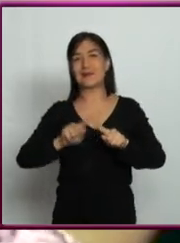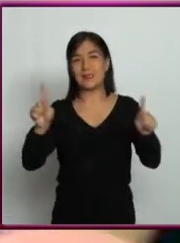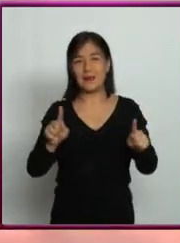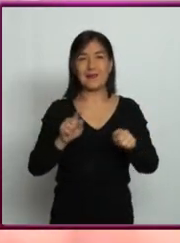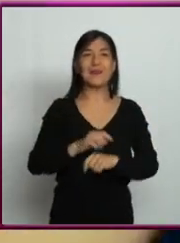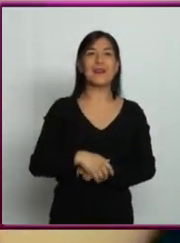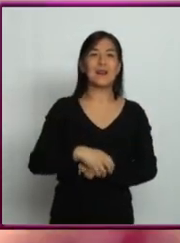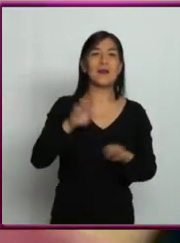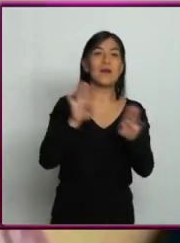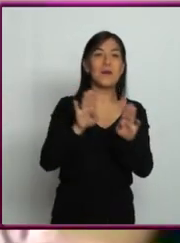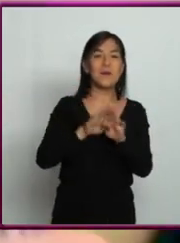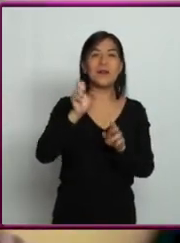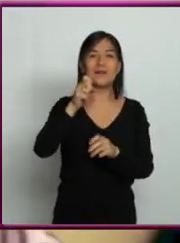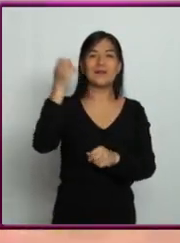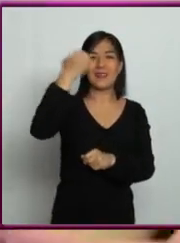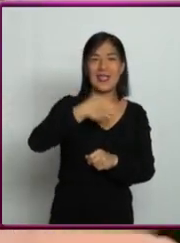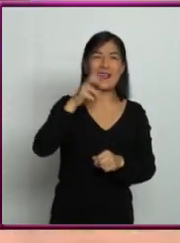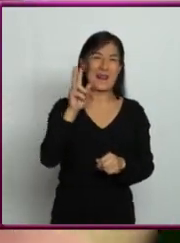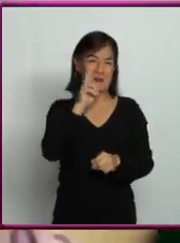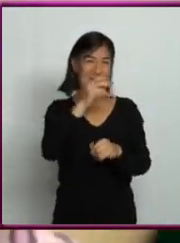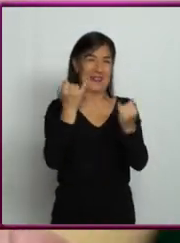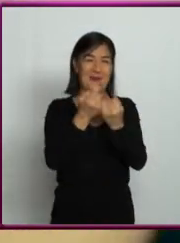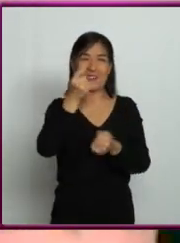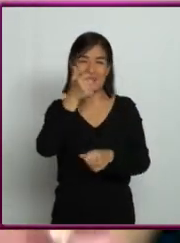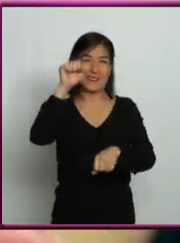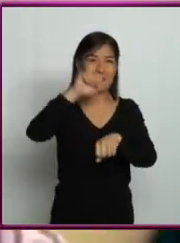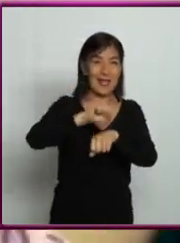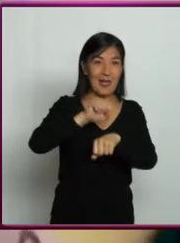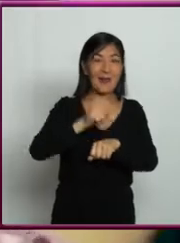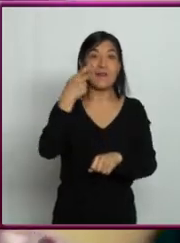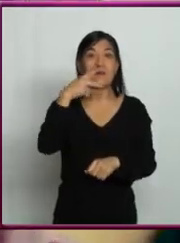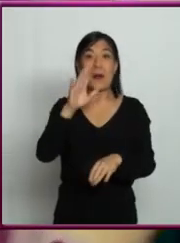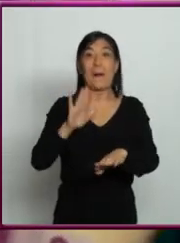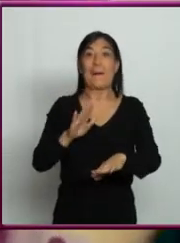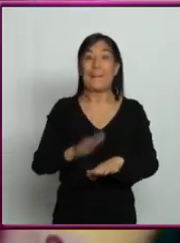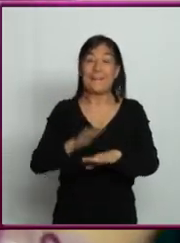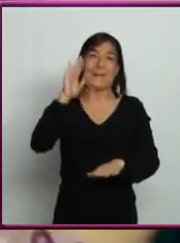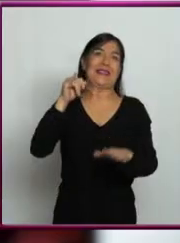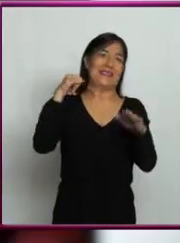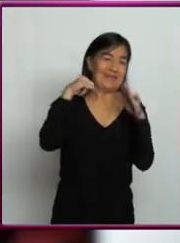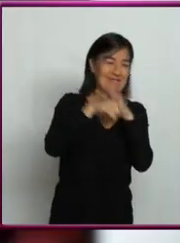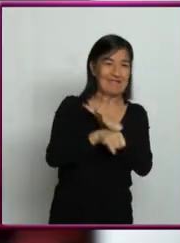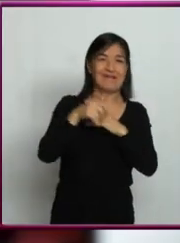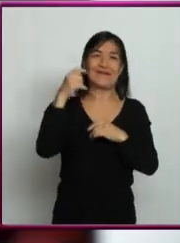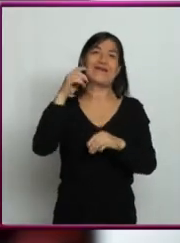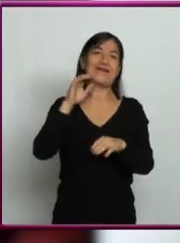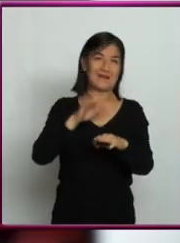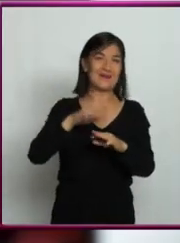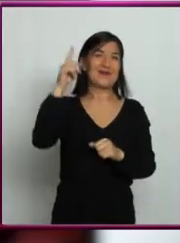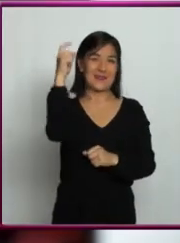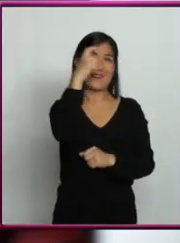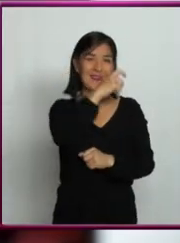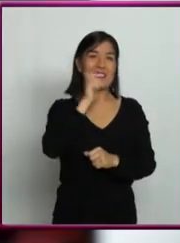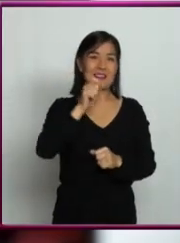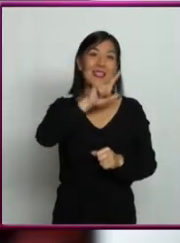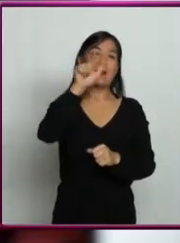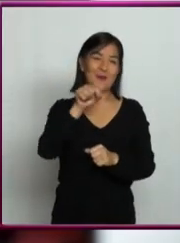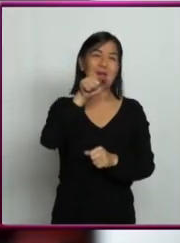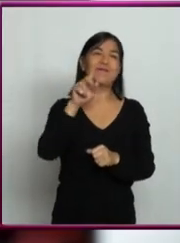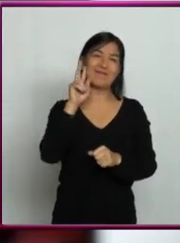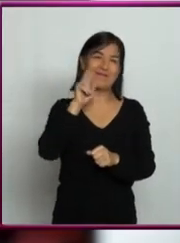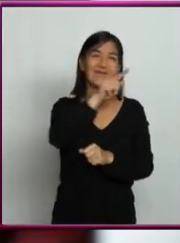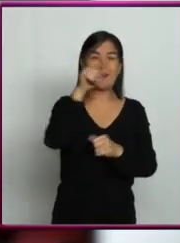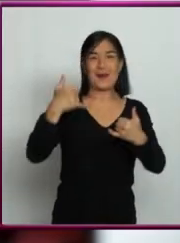son como las ecuaciones que ven en la secundaria, sí, pero tienen unos detalles extra, que seguramente verán en la